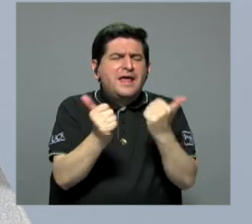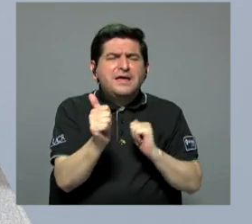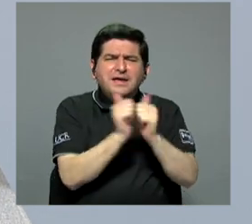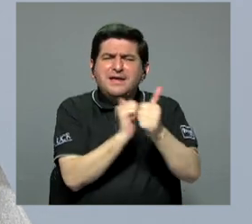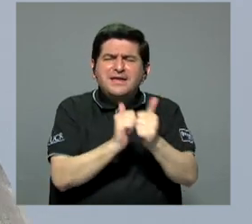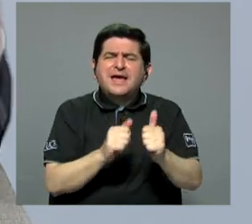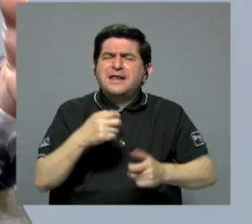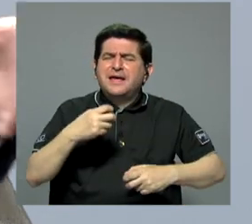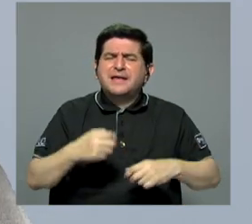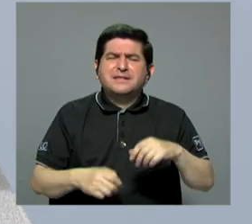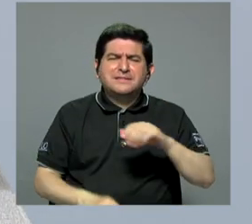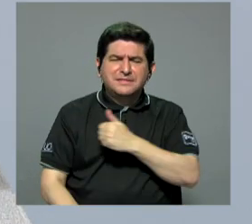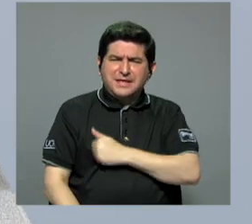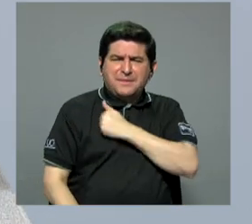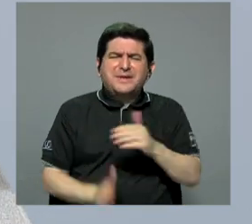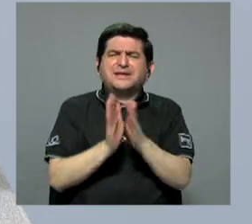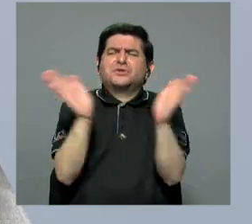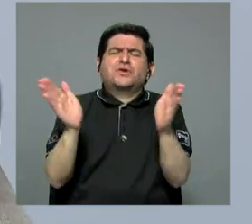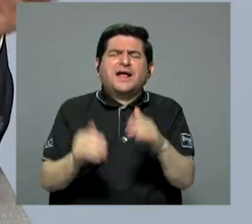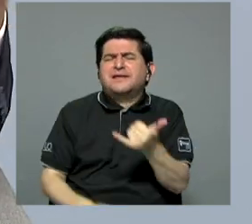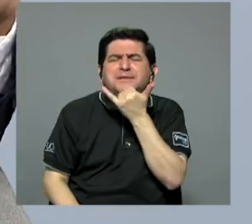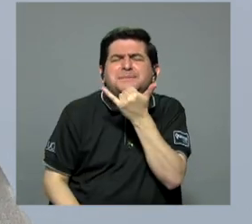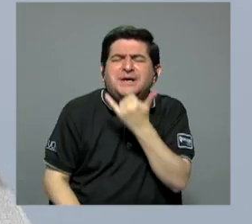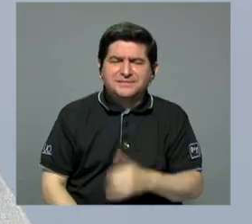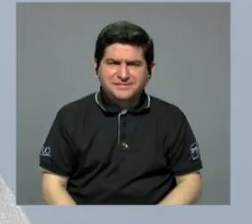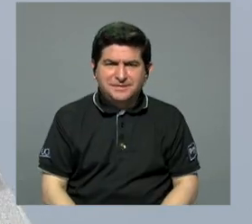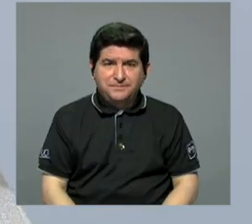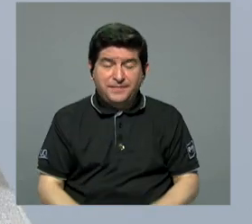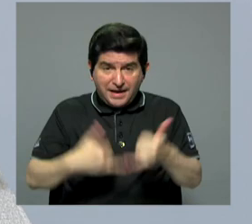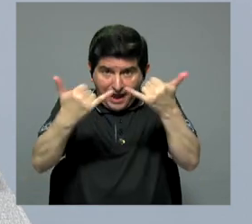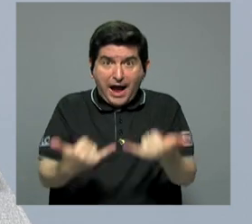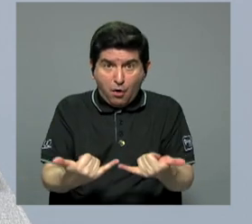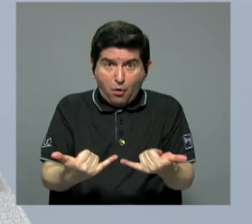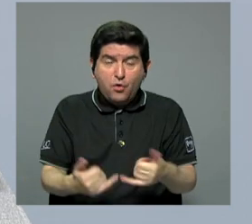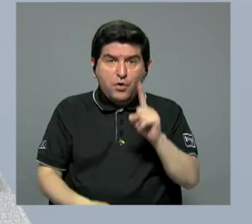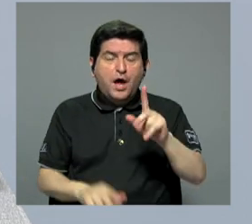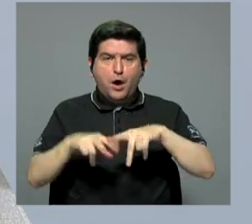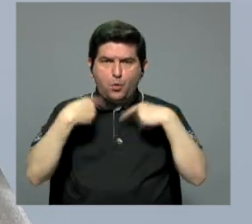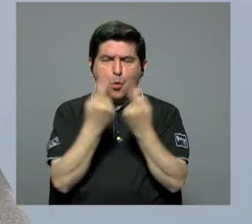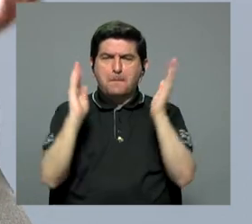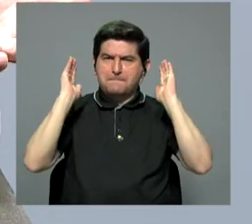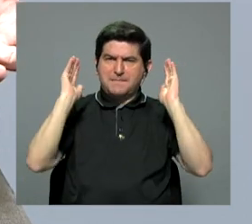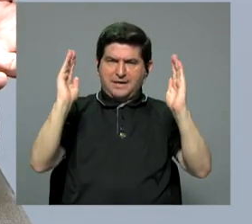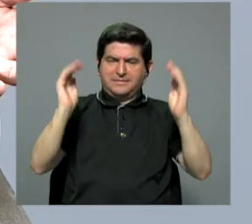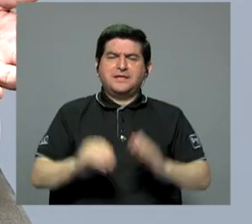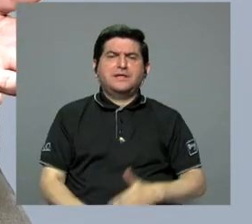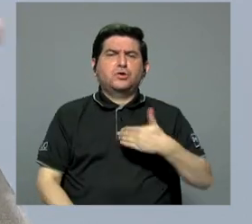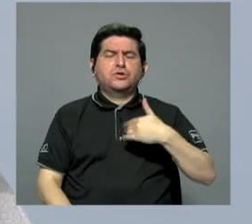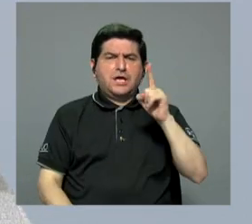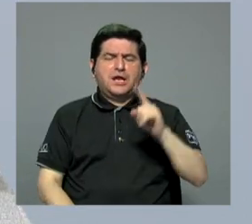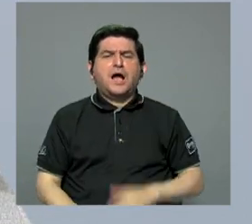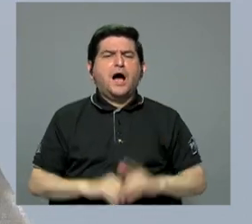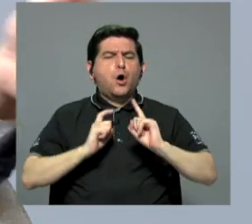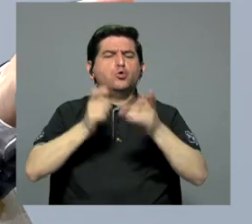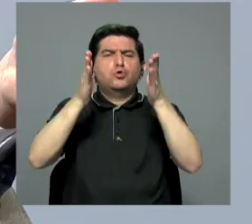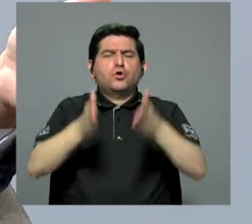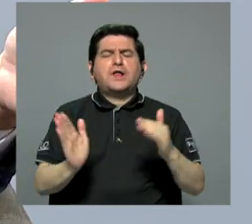pasarse de condonación general. Que, por ejemplo, en este momento uno de los partidos grandes tiene a un donante